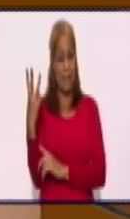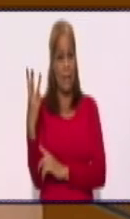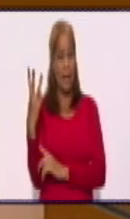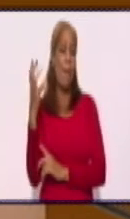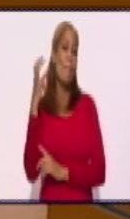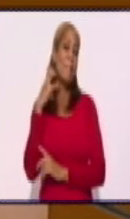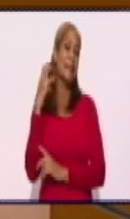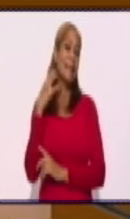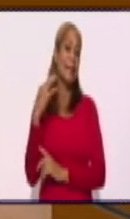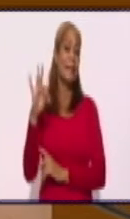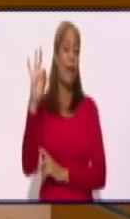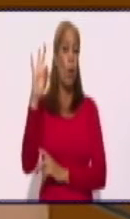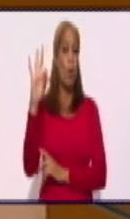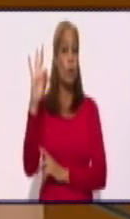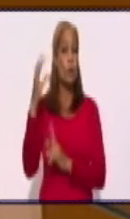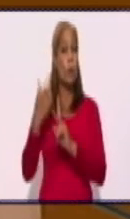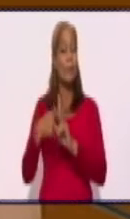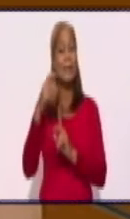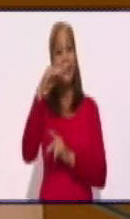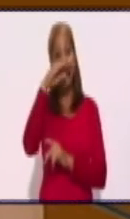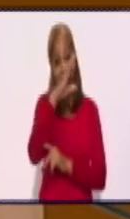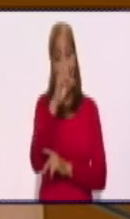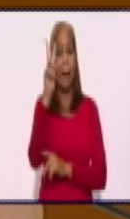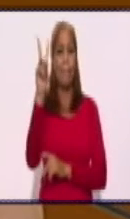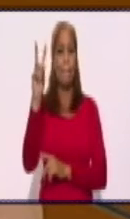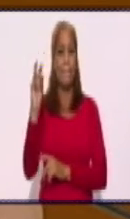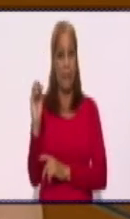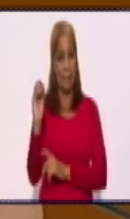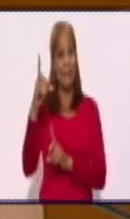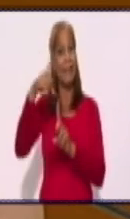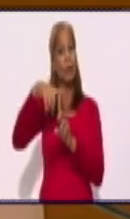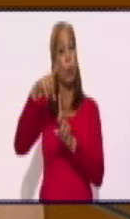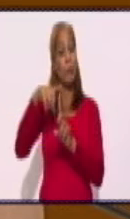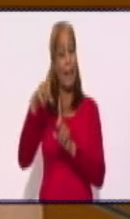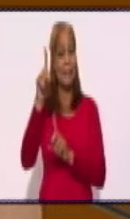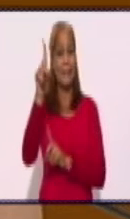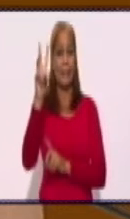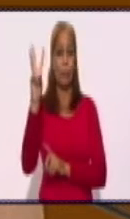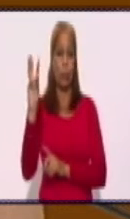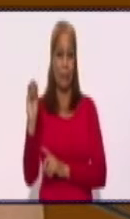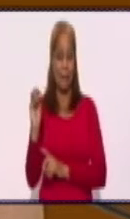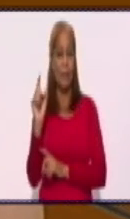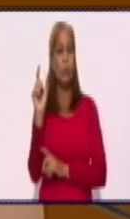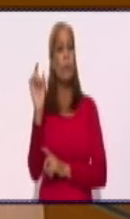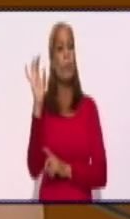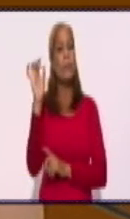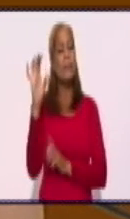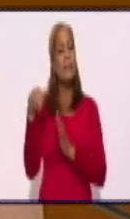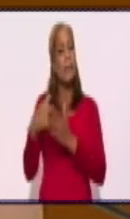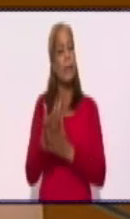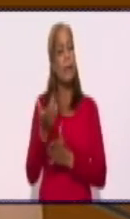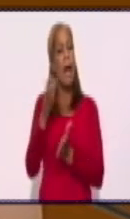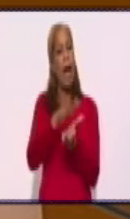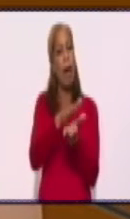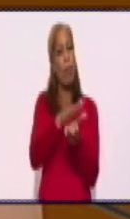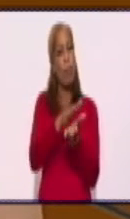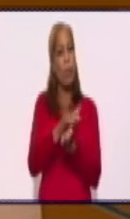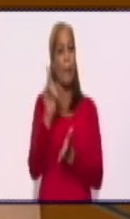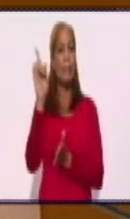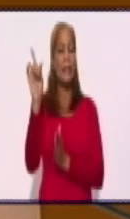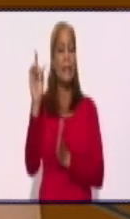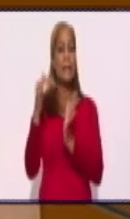Manzanillo 8 y Giza 20. Para el total de 130. En los últimos 15 días la provincia acumula 1.700